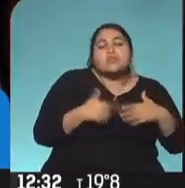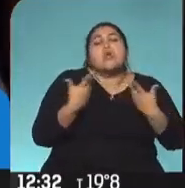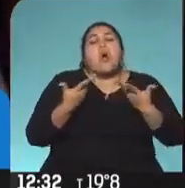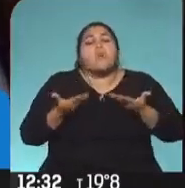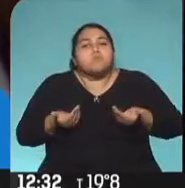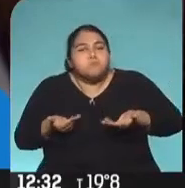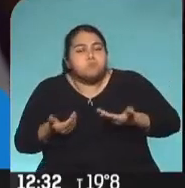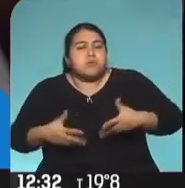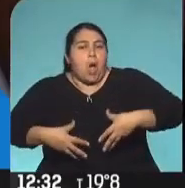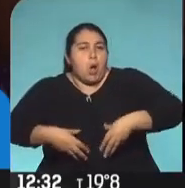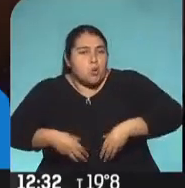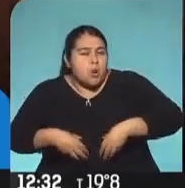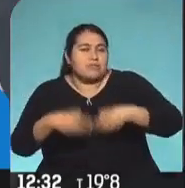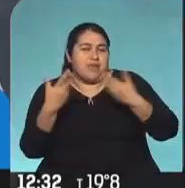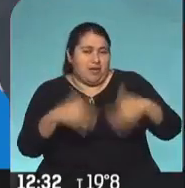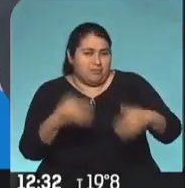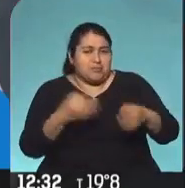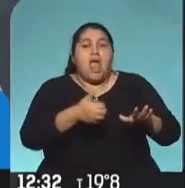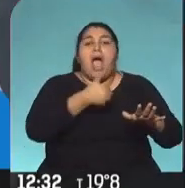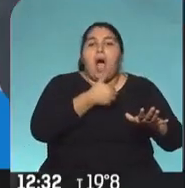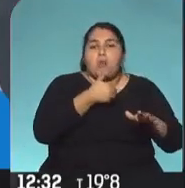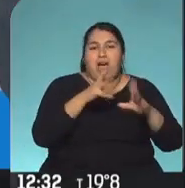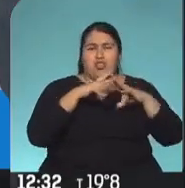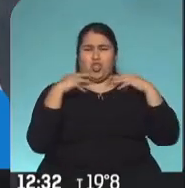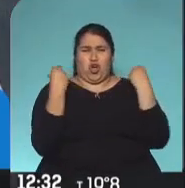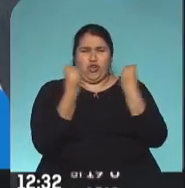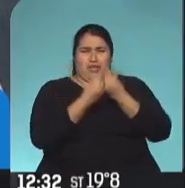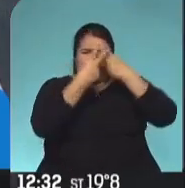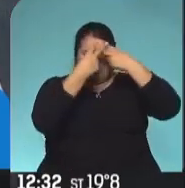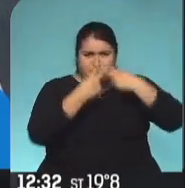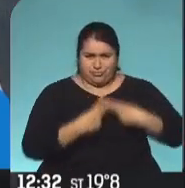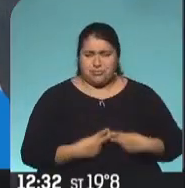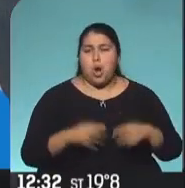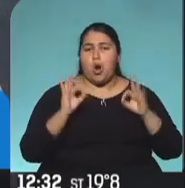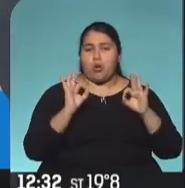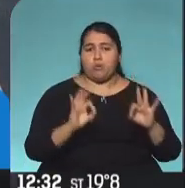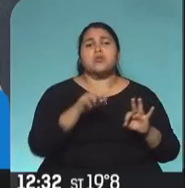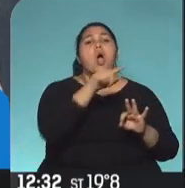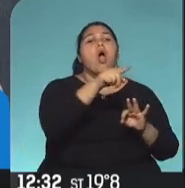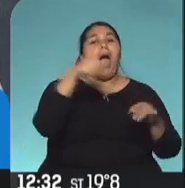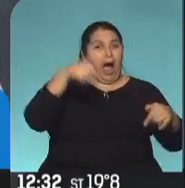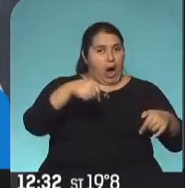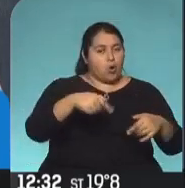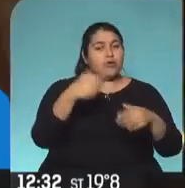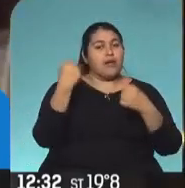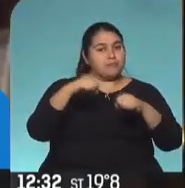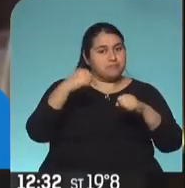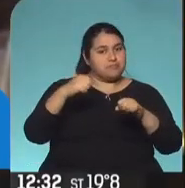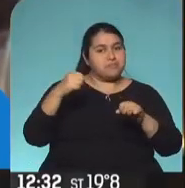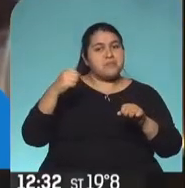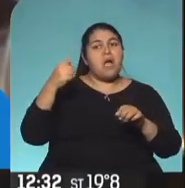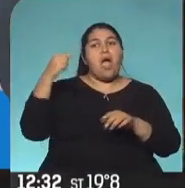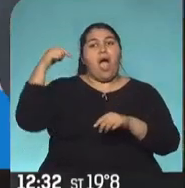músculo, cuánto es grasa buena, grasa mala y cuánto es agua. Sí. Entonces es probable. Te lo hiciste en el comienzo y te vas a hacer otro. medio y al final.